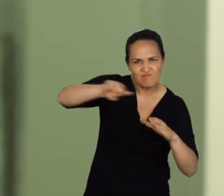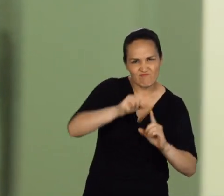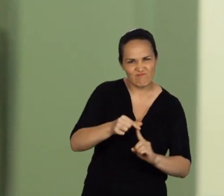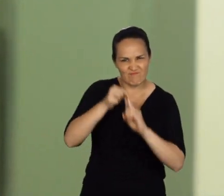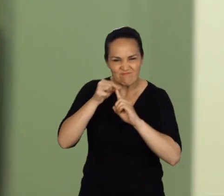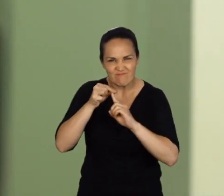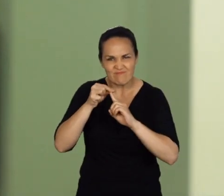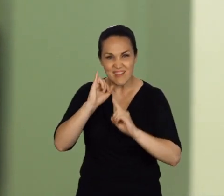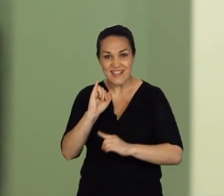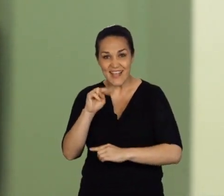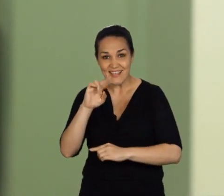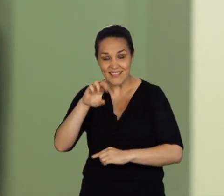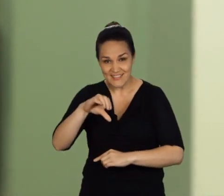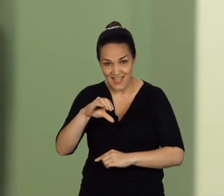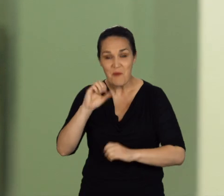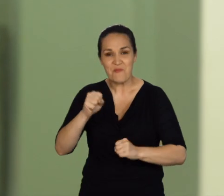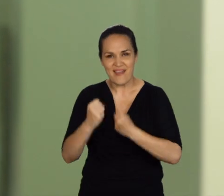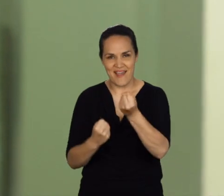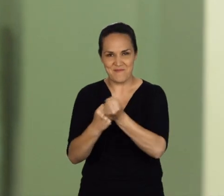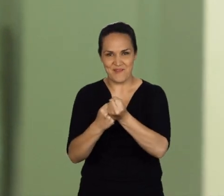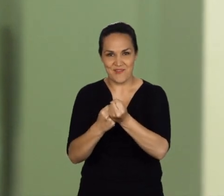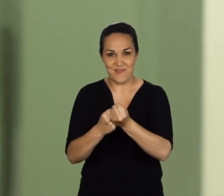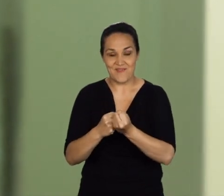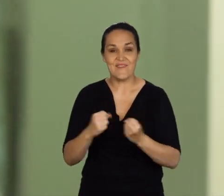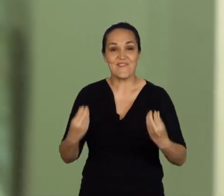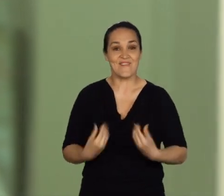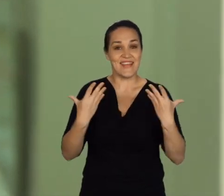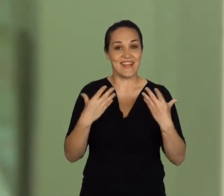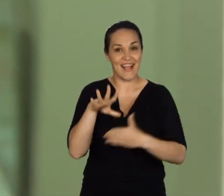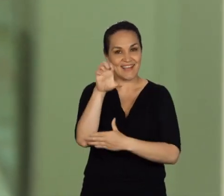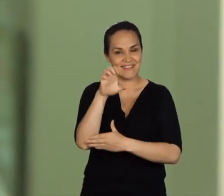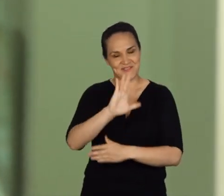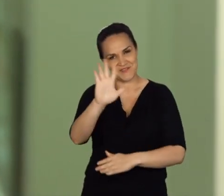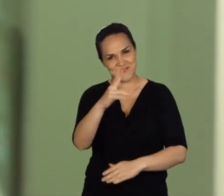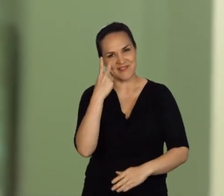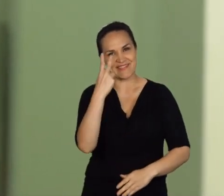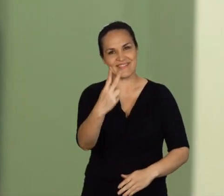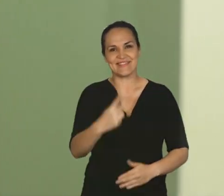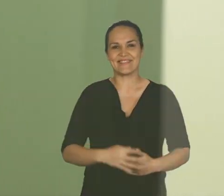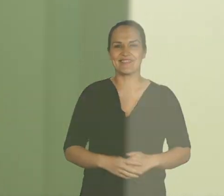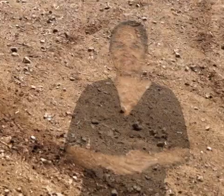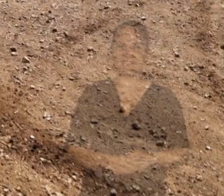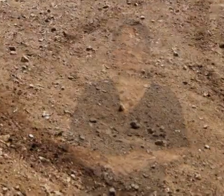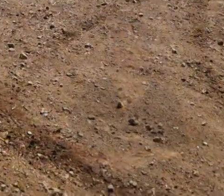especialistas como el del INC podemos superar. Esto fue Vida y Cáncer. Hasta la próxima.